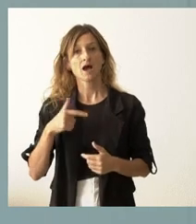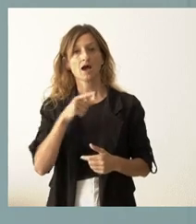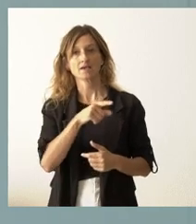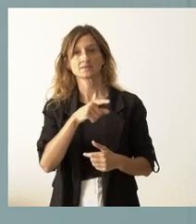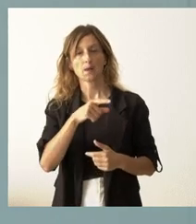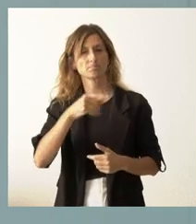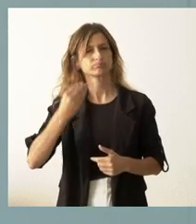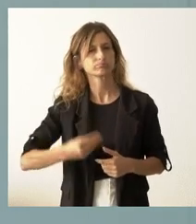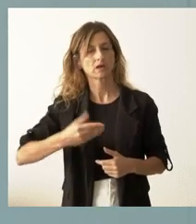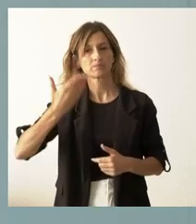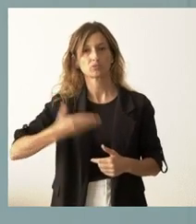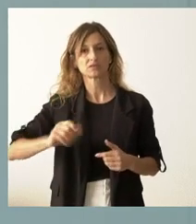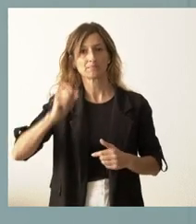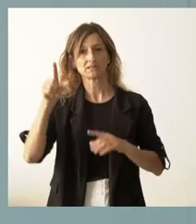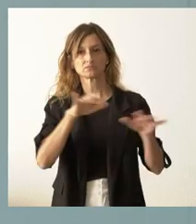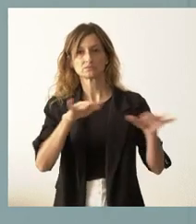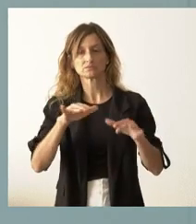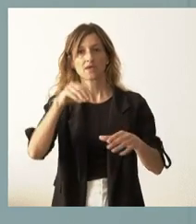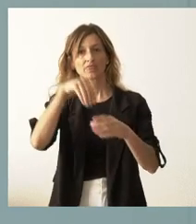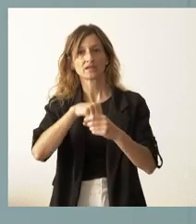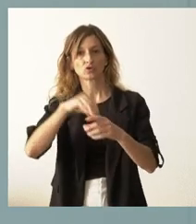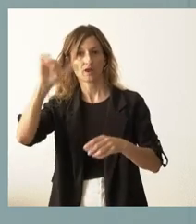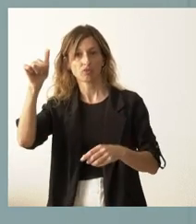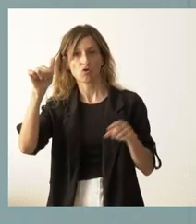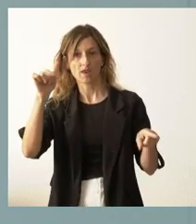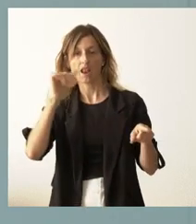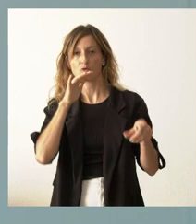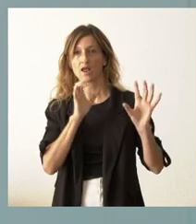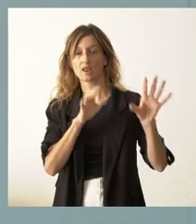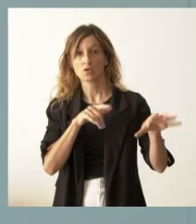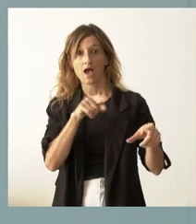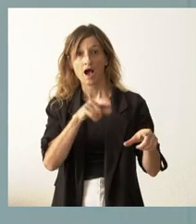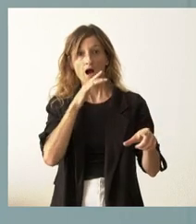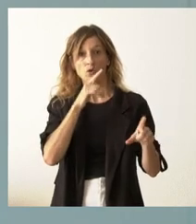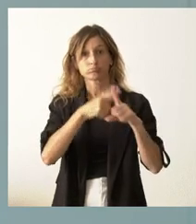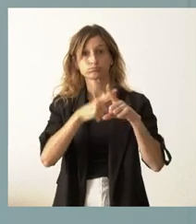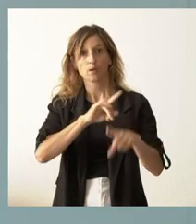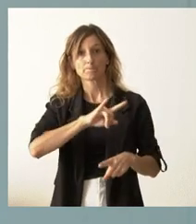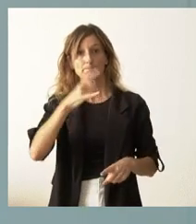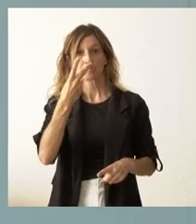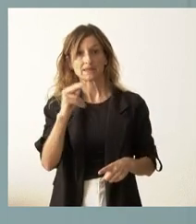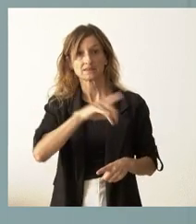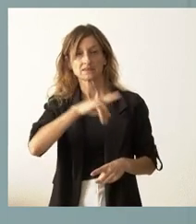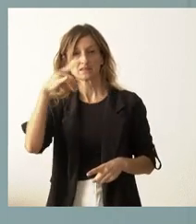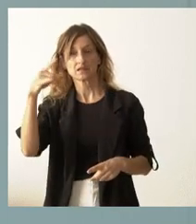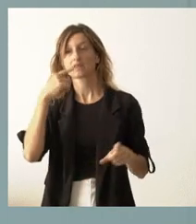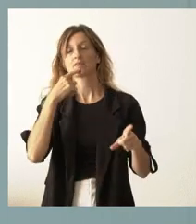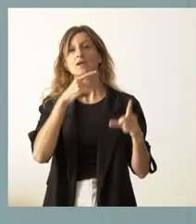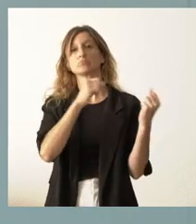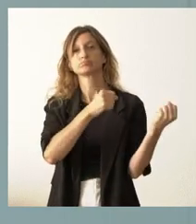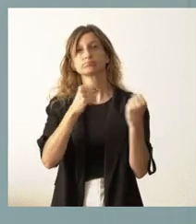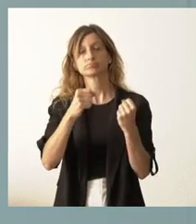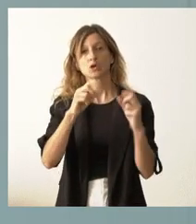de las más importantes supercomputadoras dentro del contexto nacional. Con esto se permitirá llevar a cabo por parte de esta institución